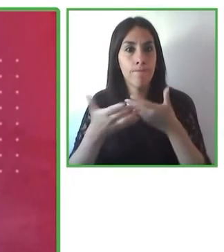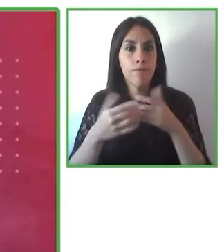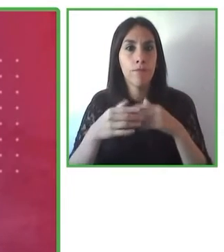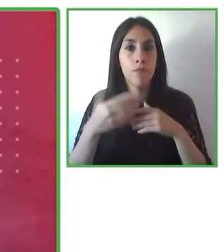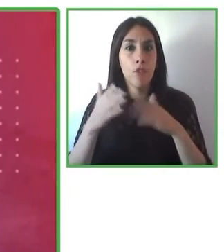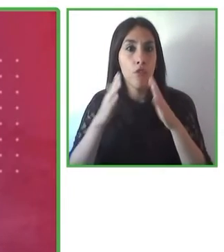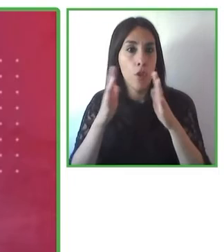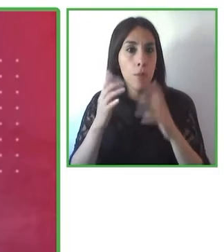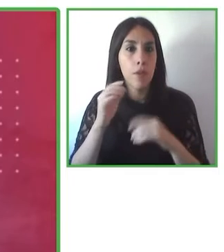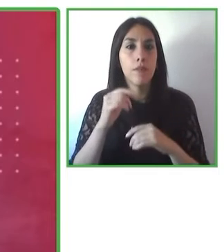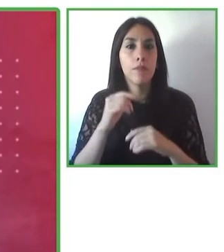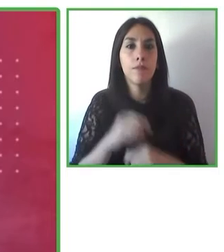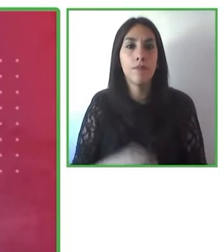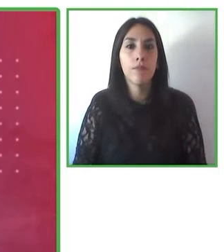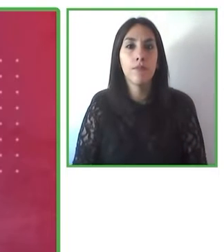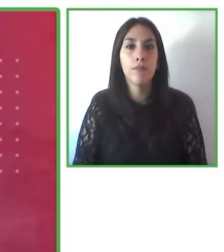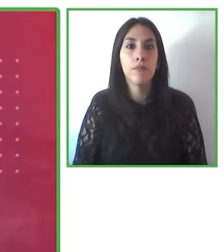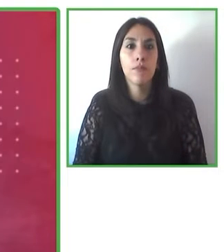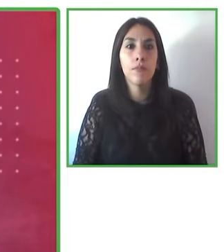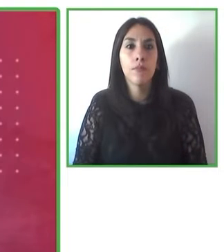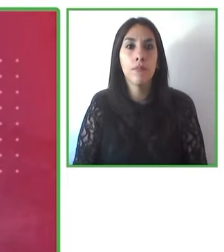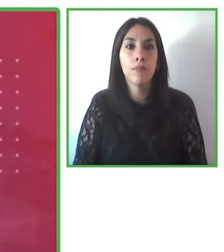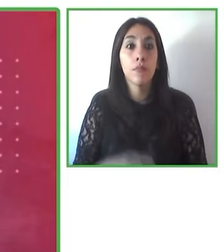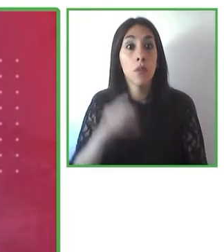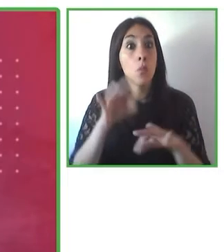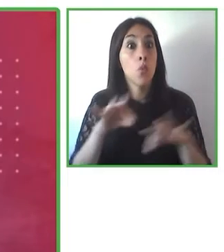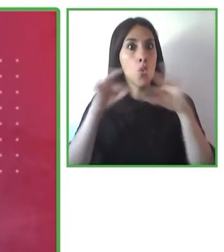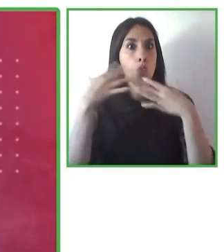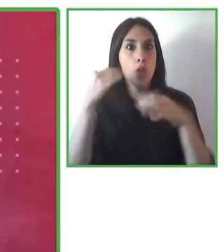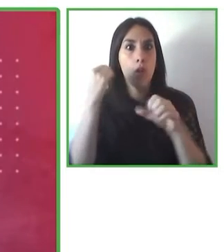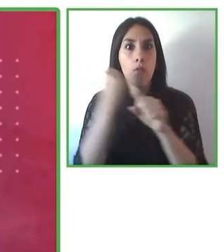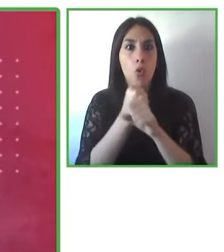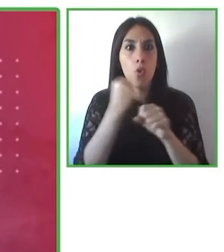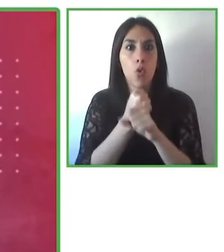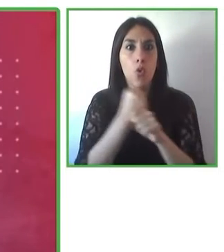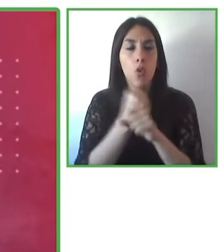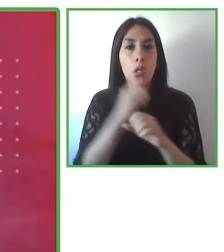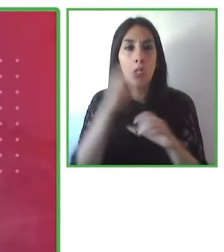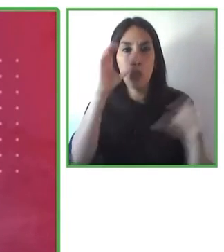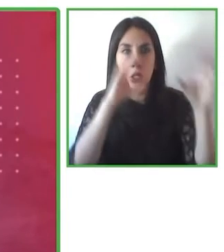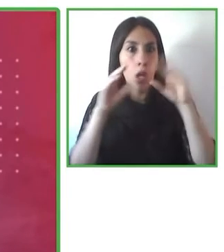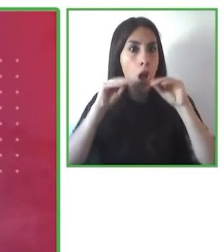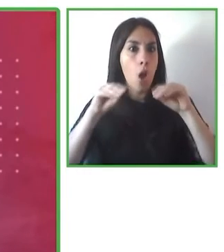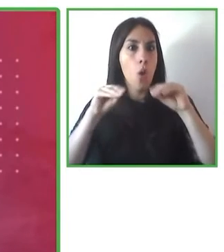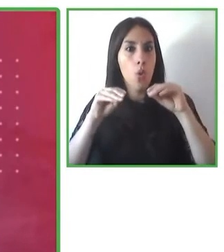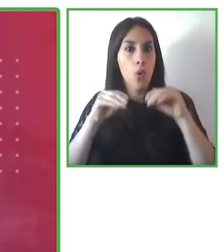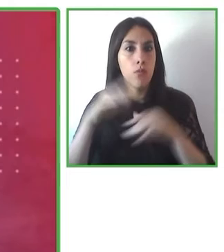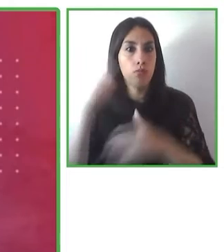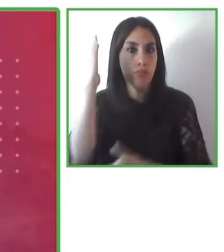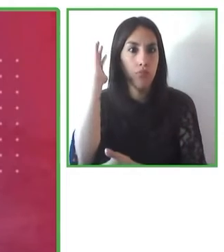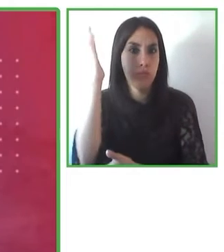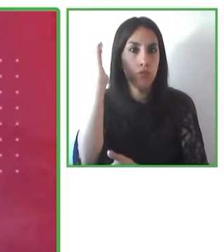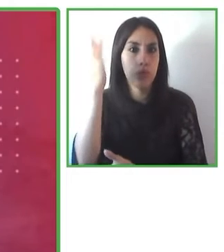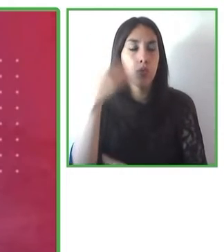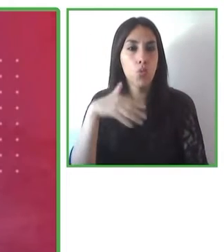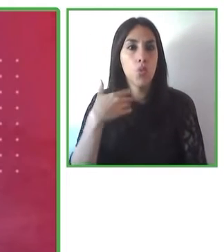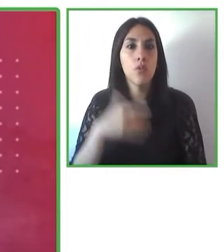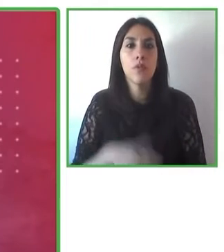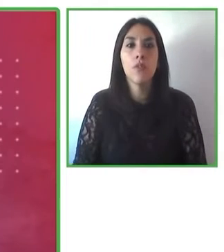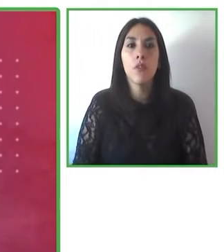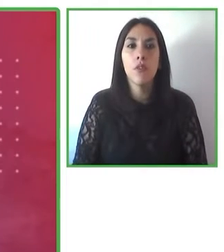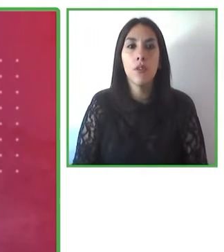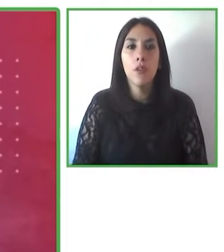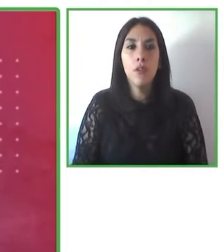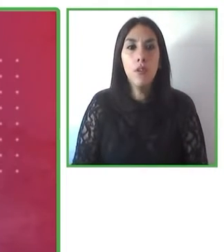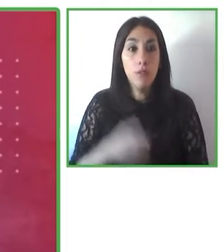información a funcionarios en accesibilidad universal y esto de pensar la accesibilidad desde la base como una cuestión universal, como